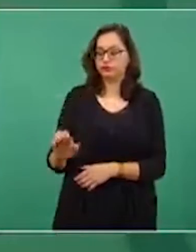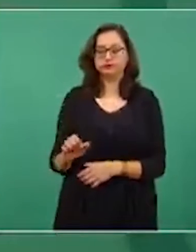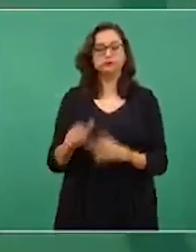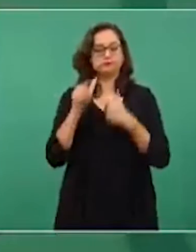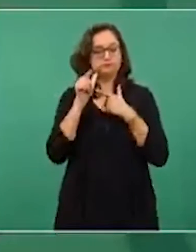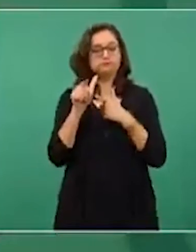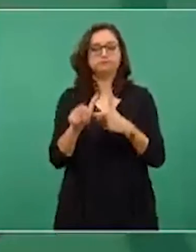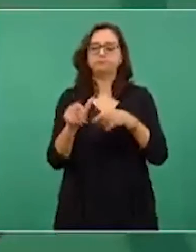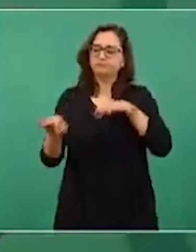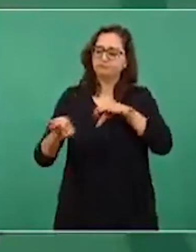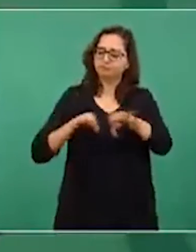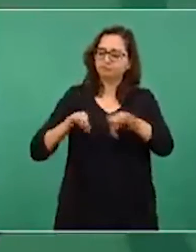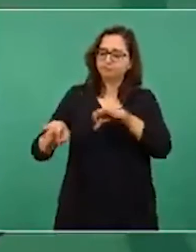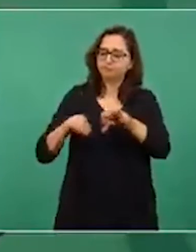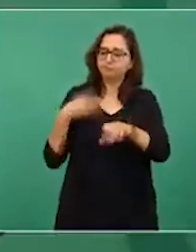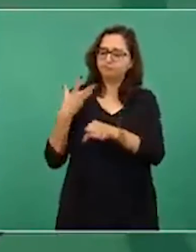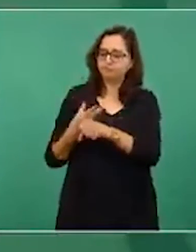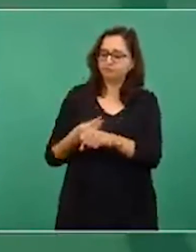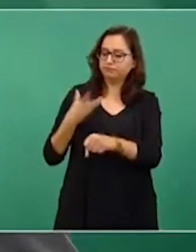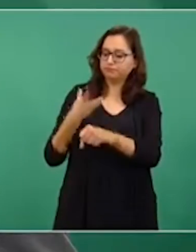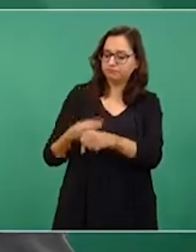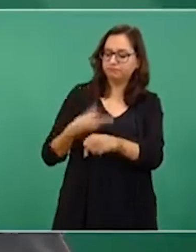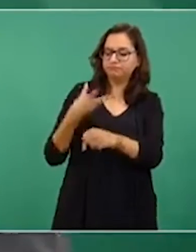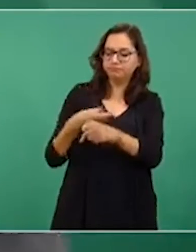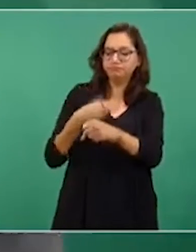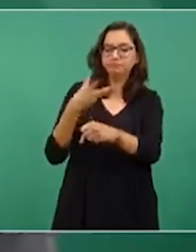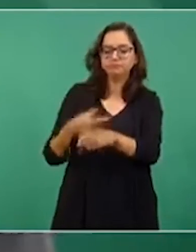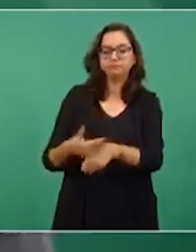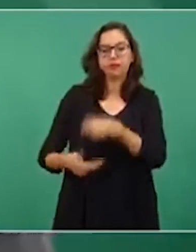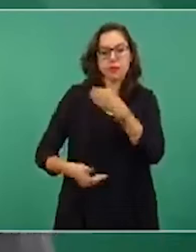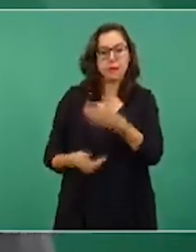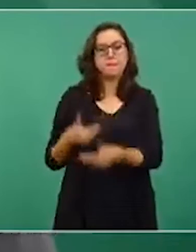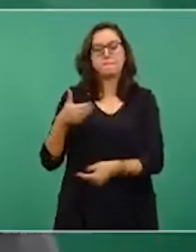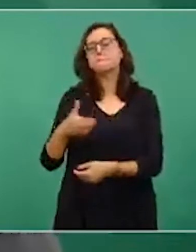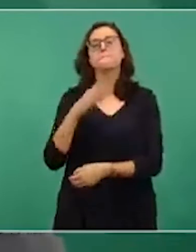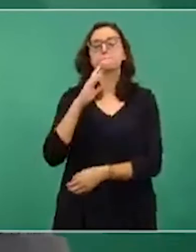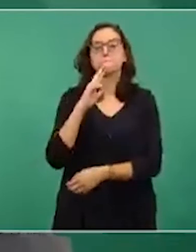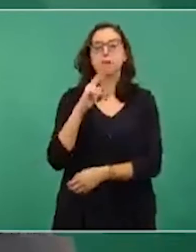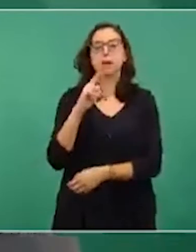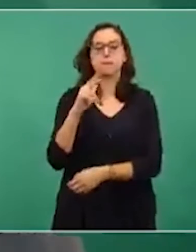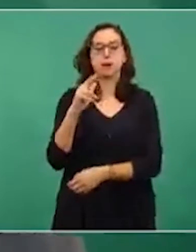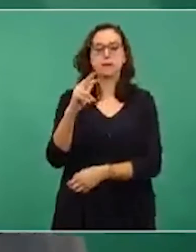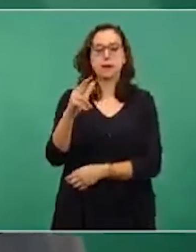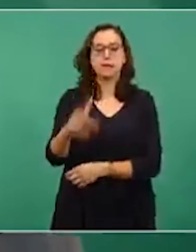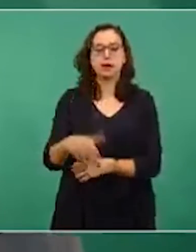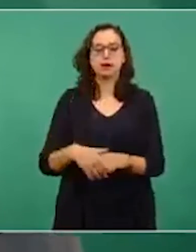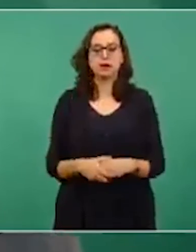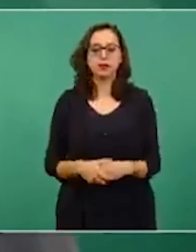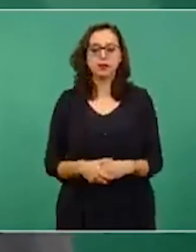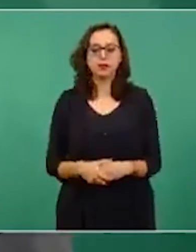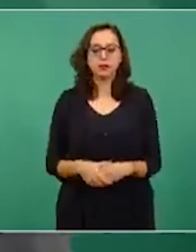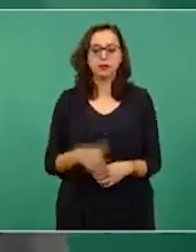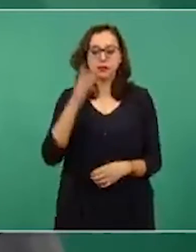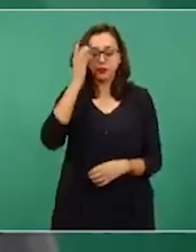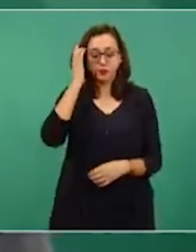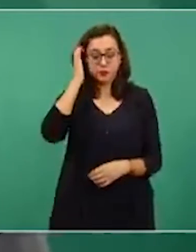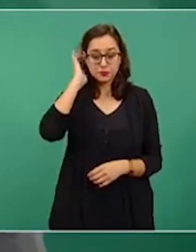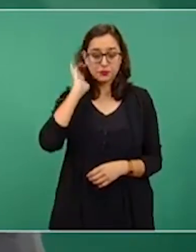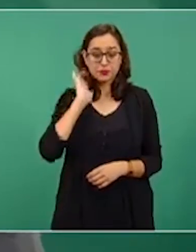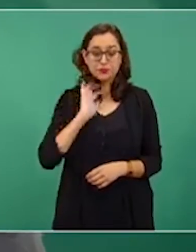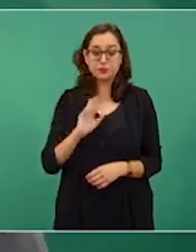para que mejore el servicio. No lo han hecho mal